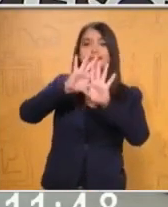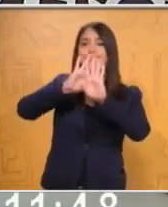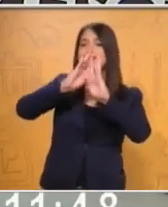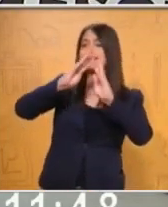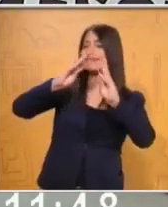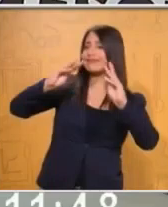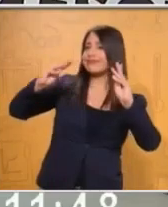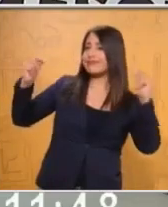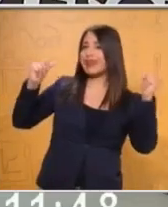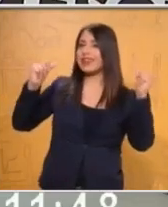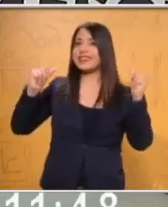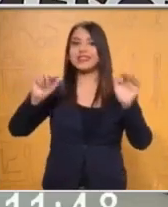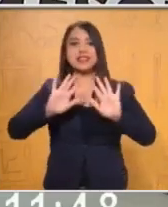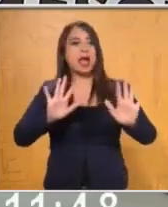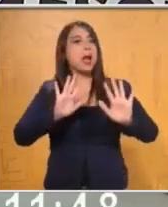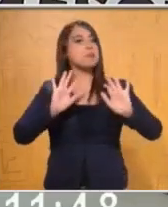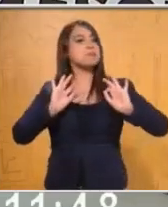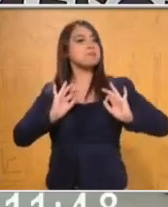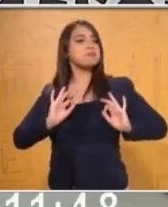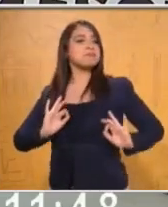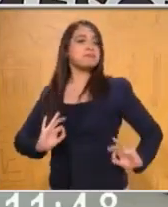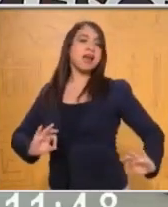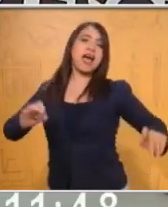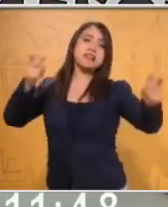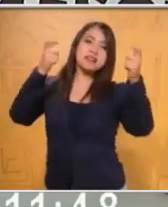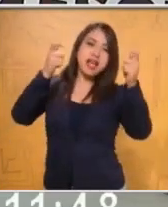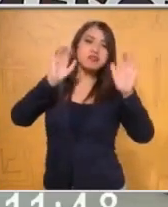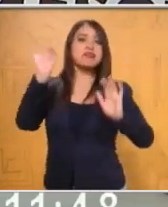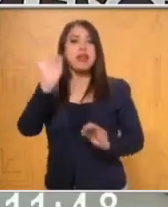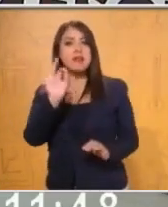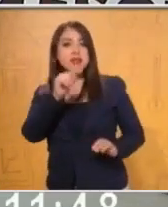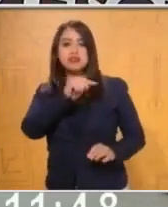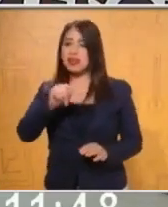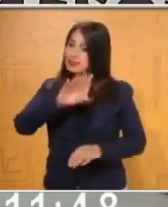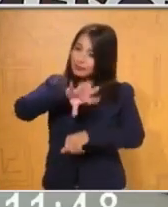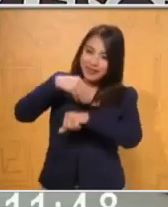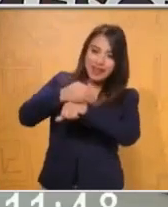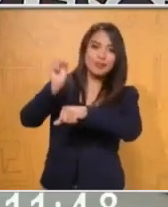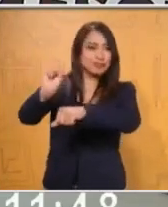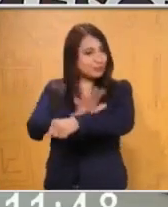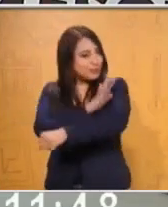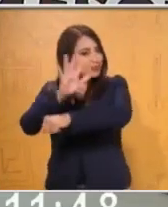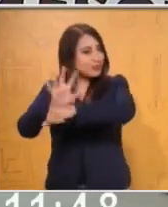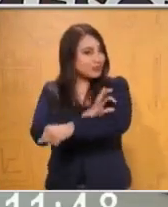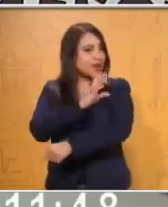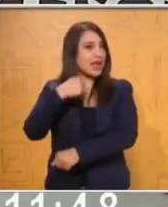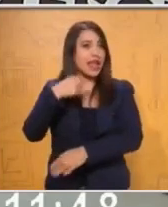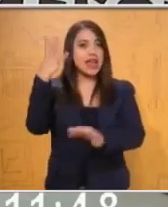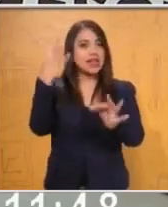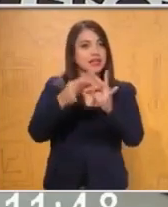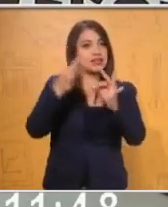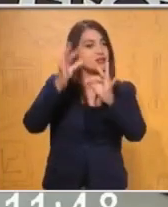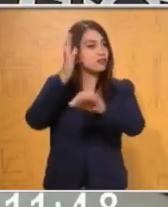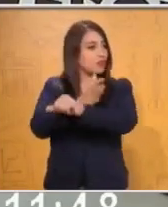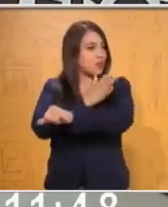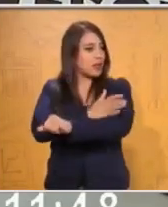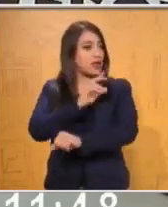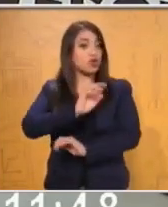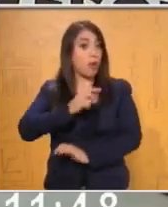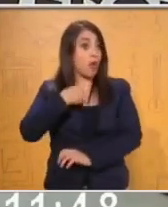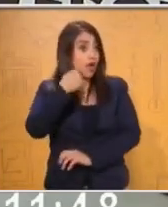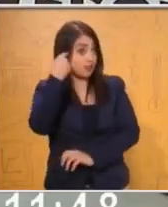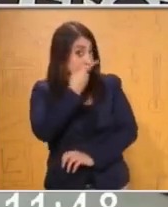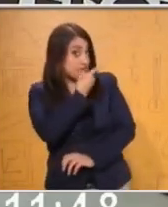momentos que estamos un poquito ya sentados y fatigados para volver a cargar energía. Así es que listos, mis compañeros. Yo les voy a dar la indicación. Es muy